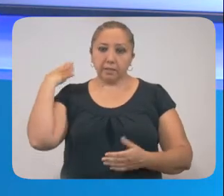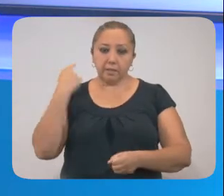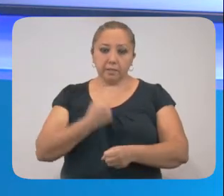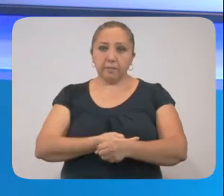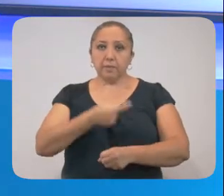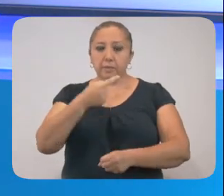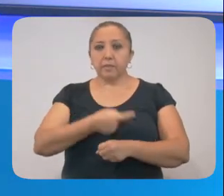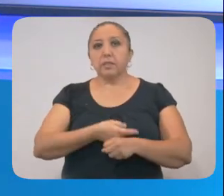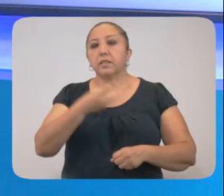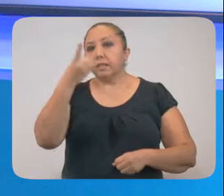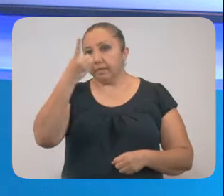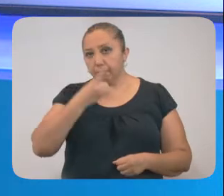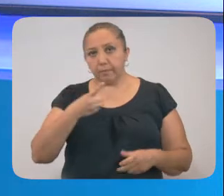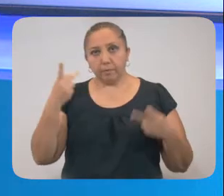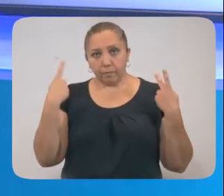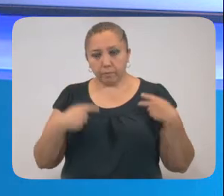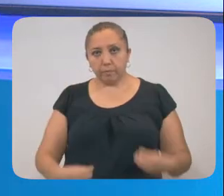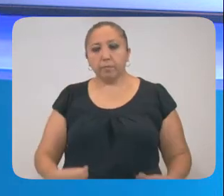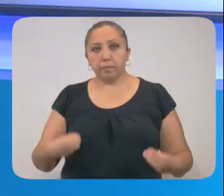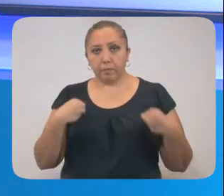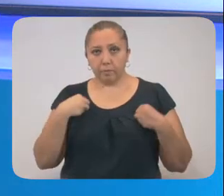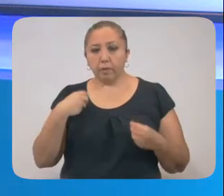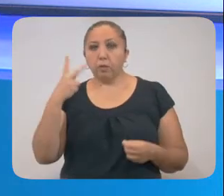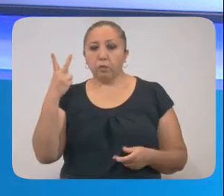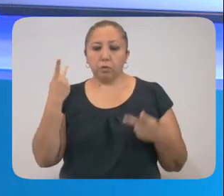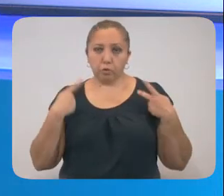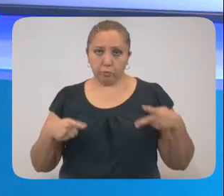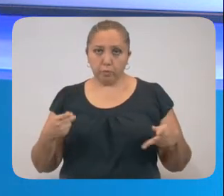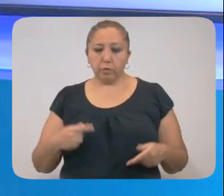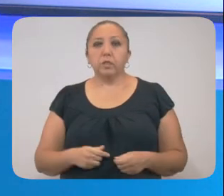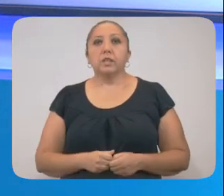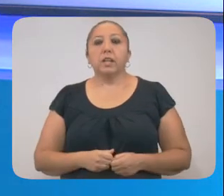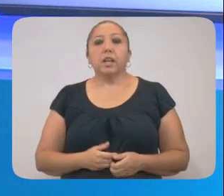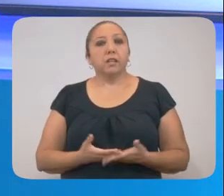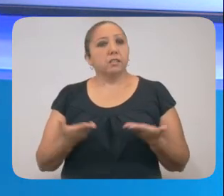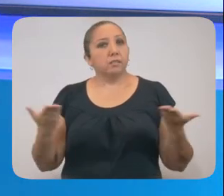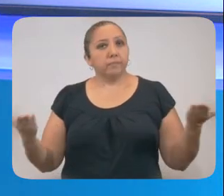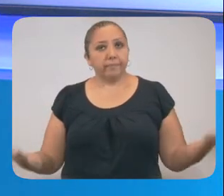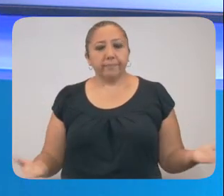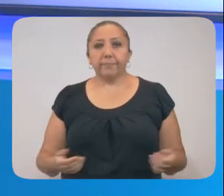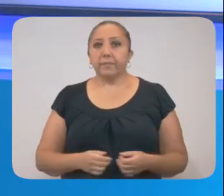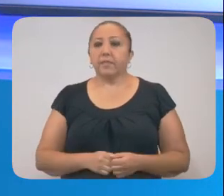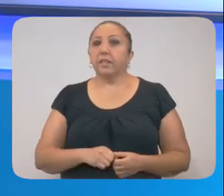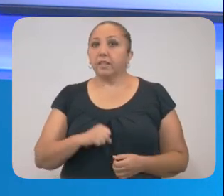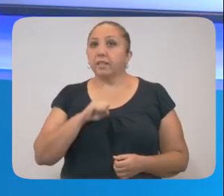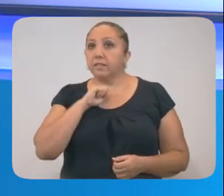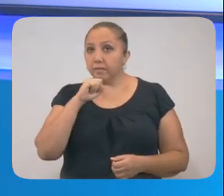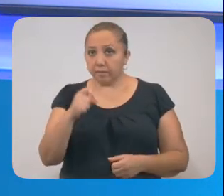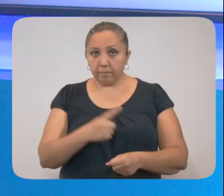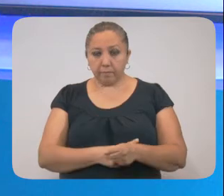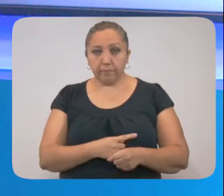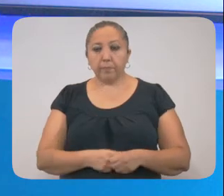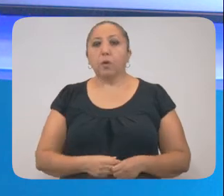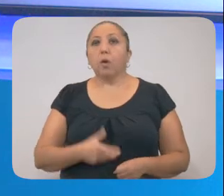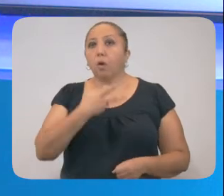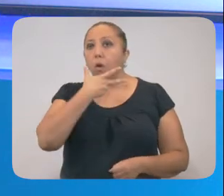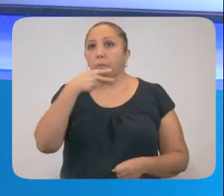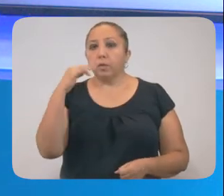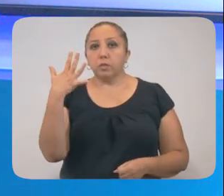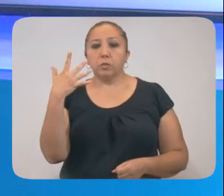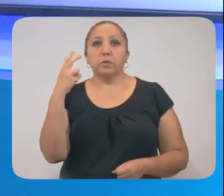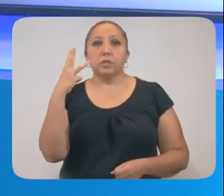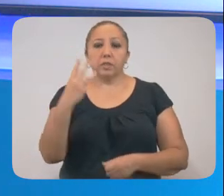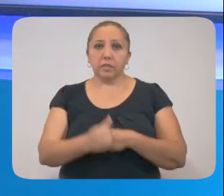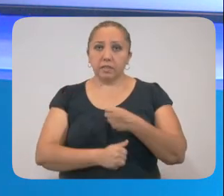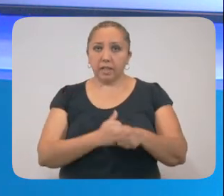hipertensión y diabetes. El paciente convivía con 2 contactos, los cuales hasta el momento se reportan sin síntomas. Un hombre, de 53